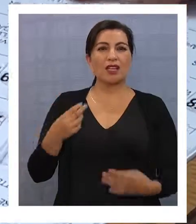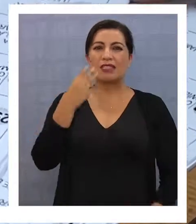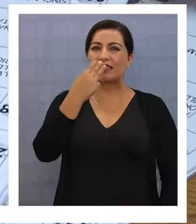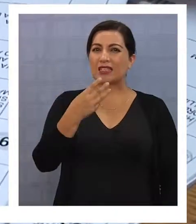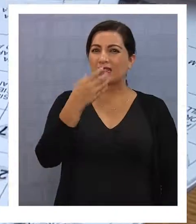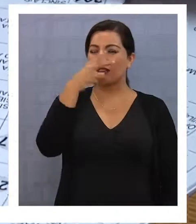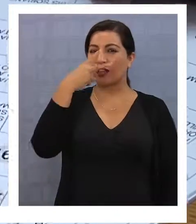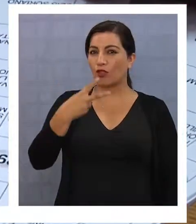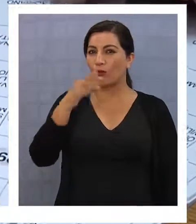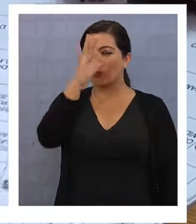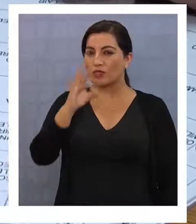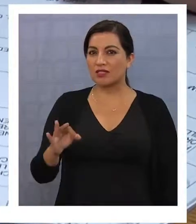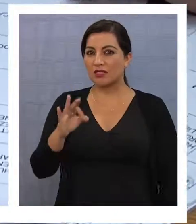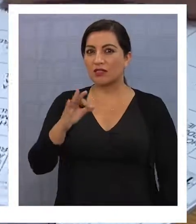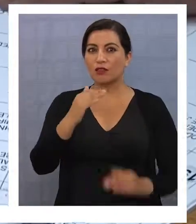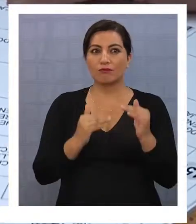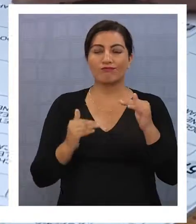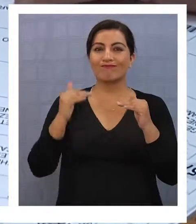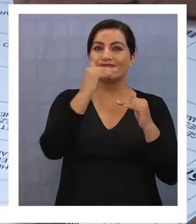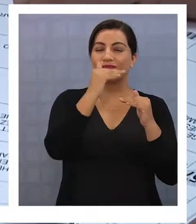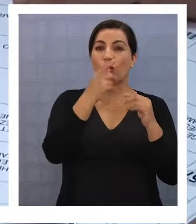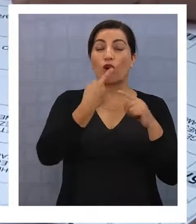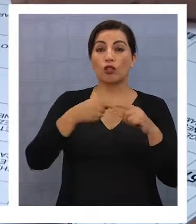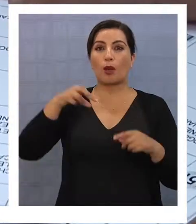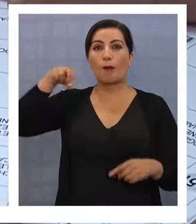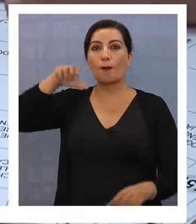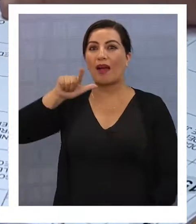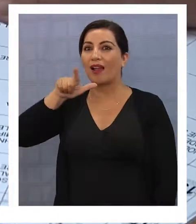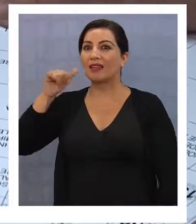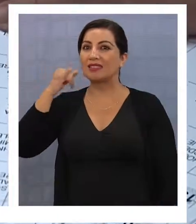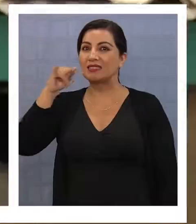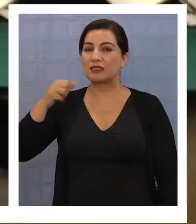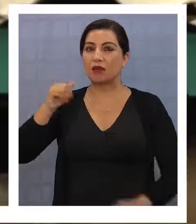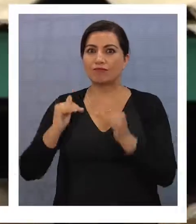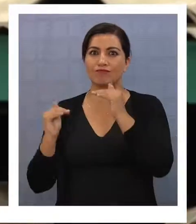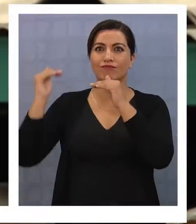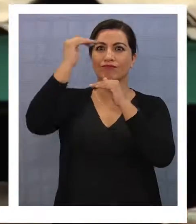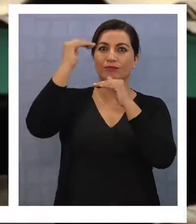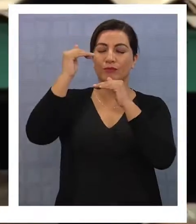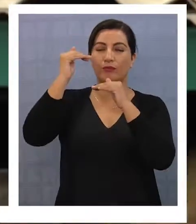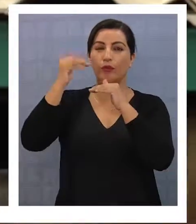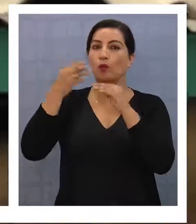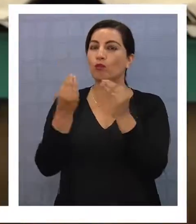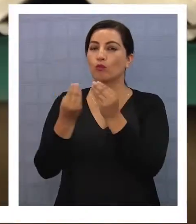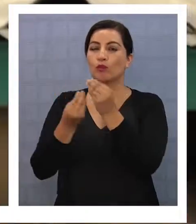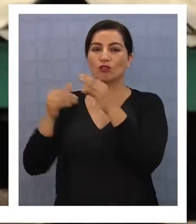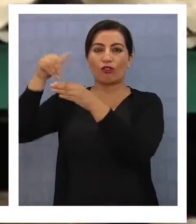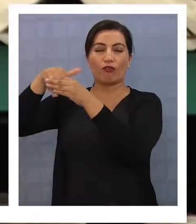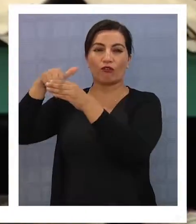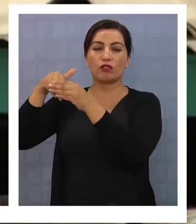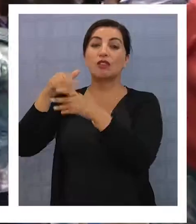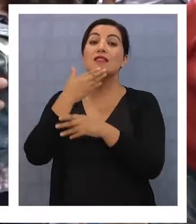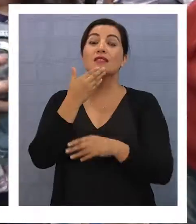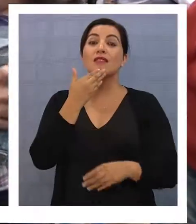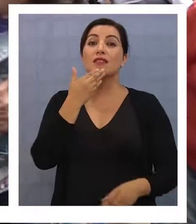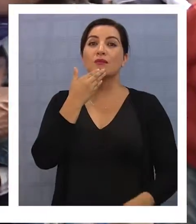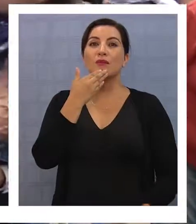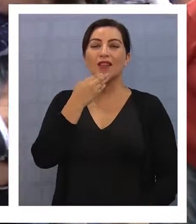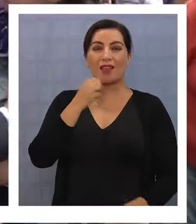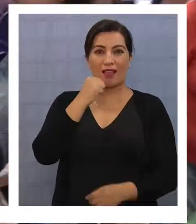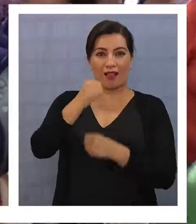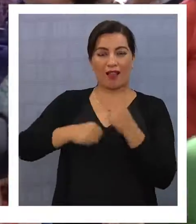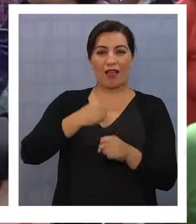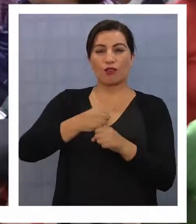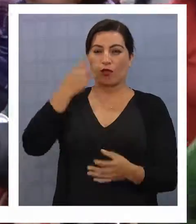siendo superado por Humberto Palsa con un 44,7%. Así también, Mauricio Soria en las elecciones municipales del